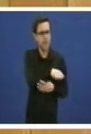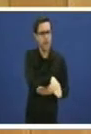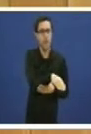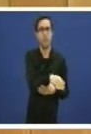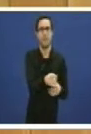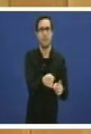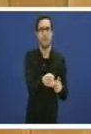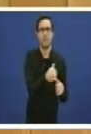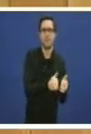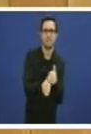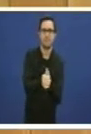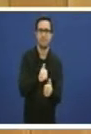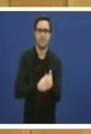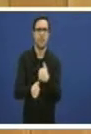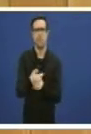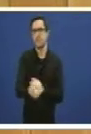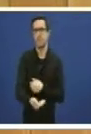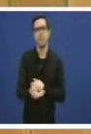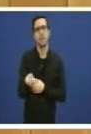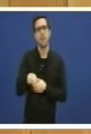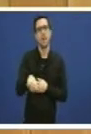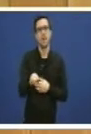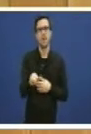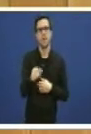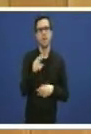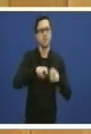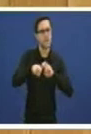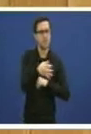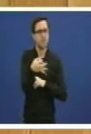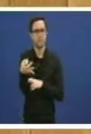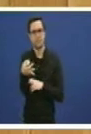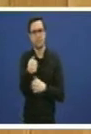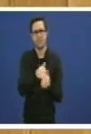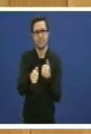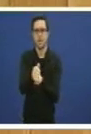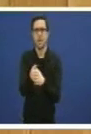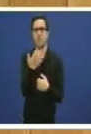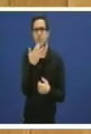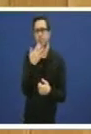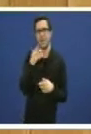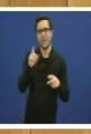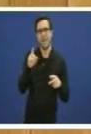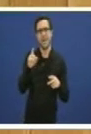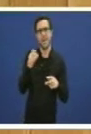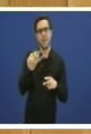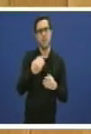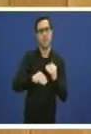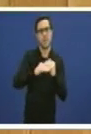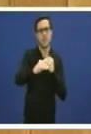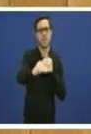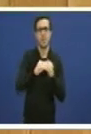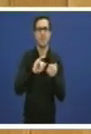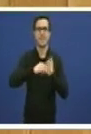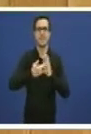é unha obriga de optimizalo entre os retos máis acuciantes do noso tempo está o de manter un sistema sanitario